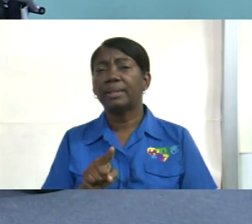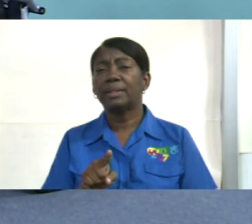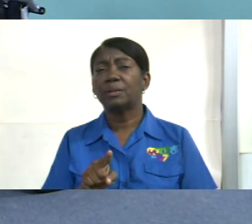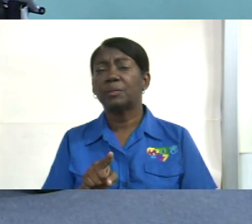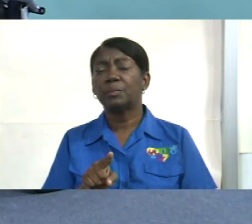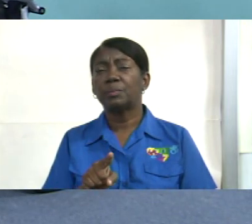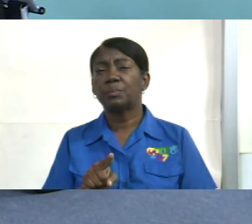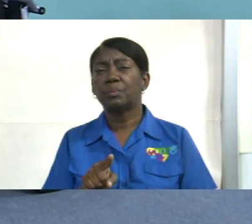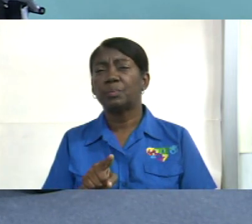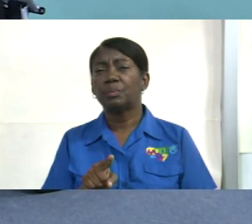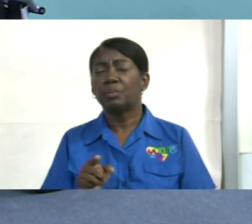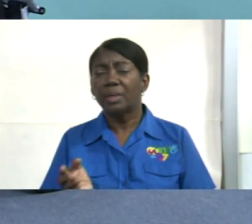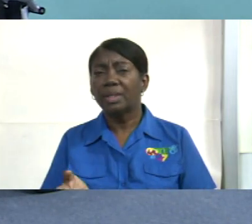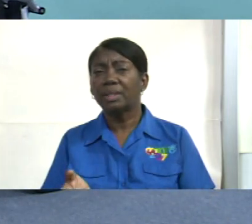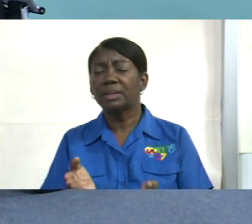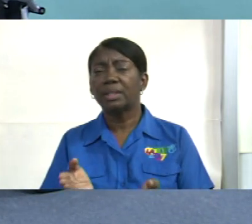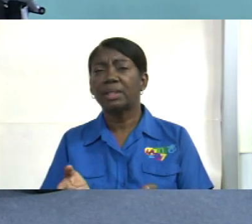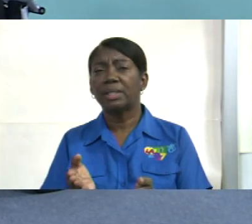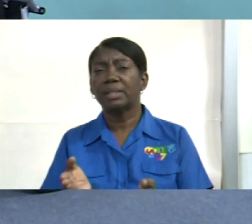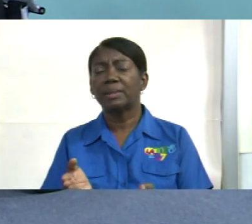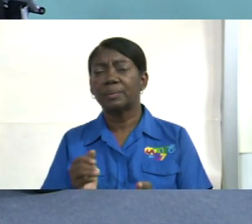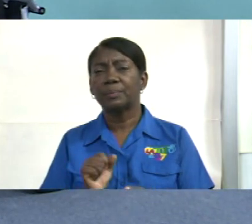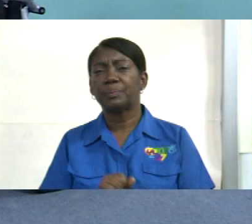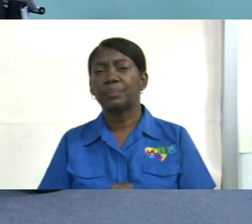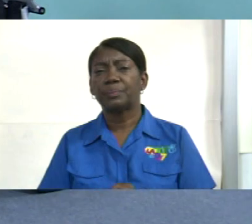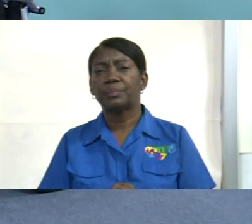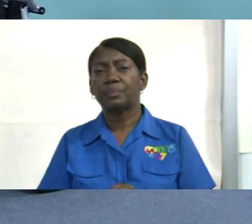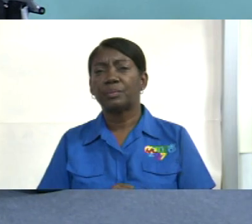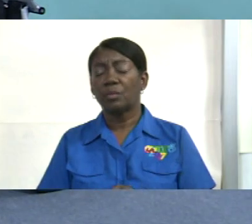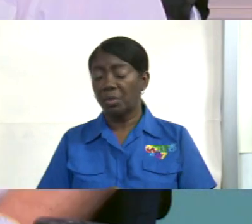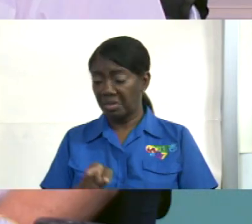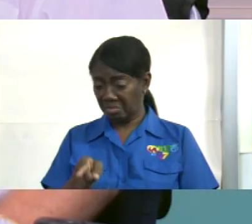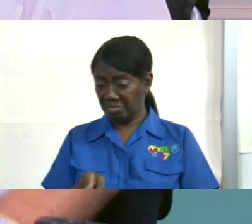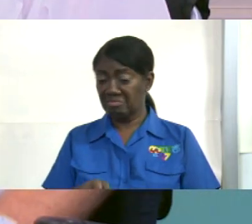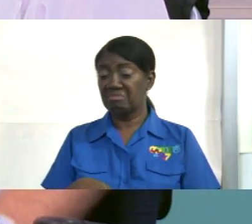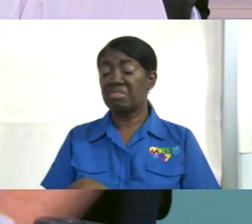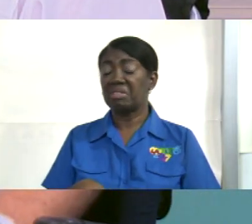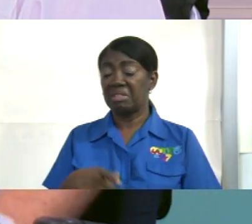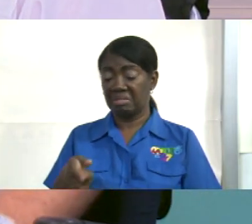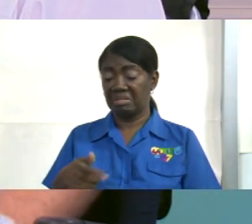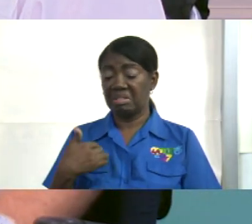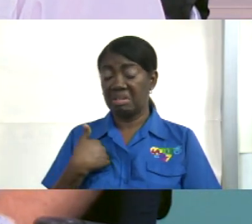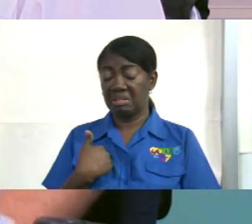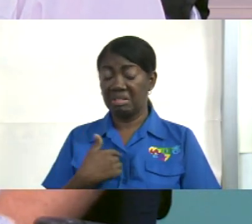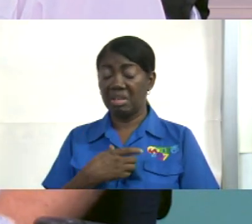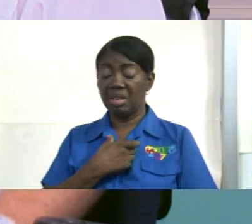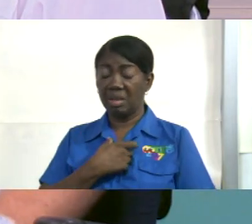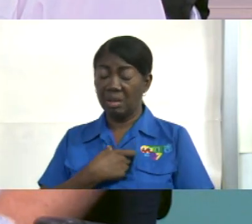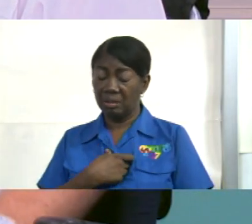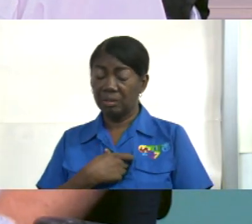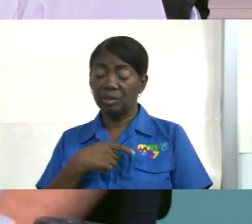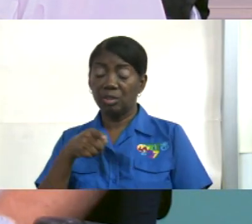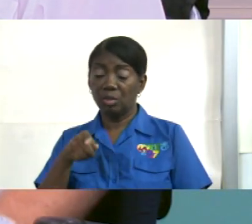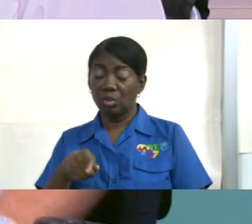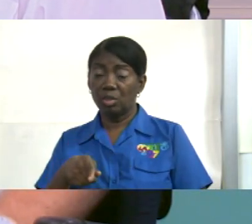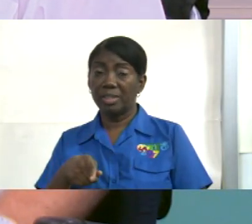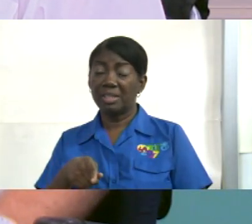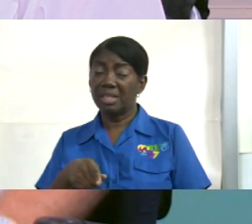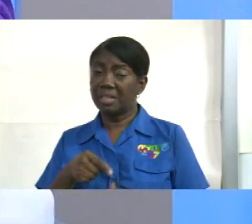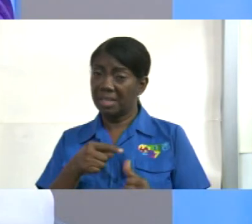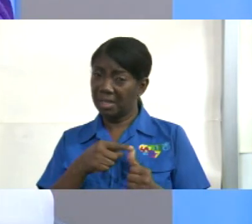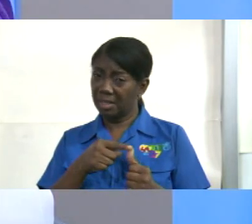ayudarlo pero ya usted tiene un rol privilegiado porque desde su condición desde su